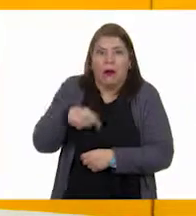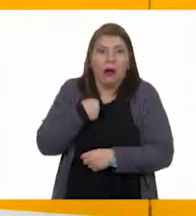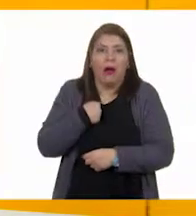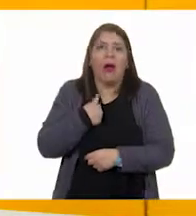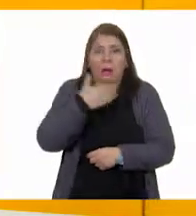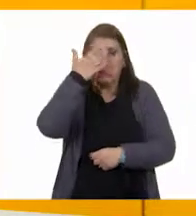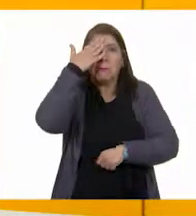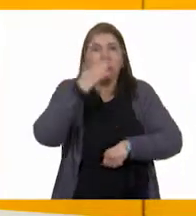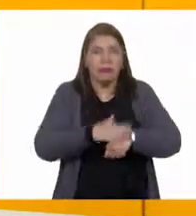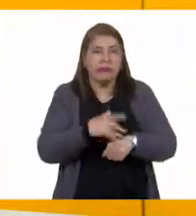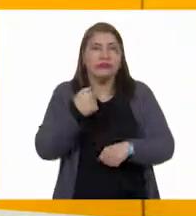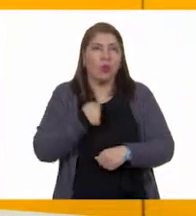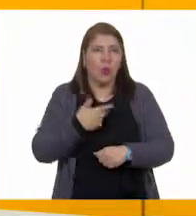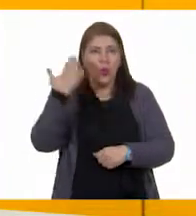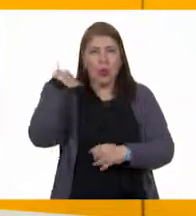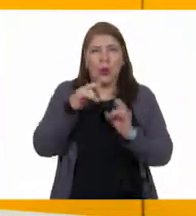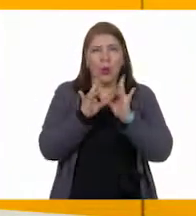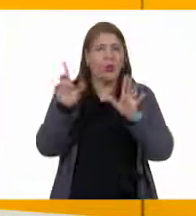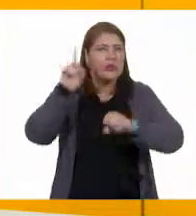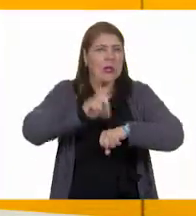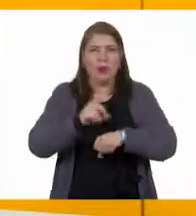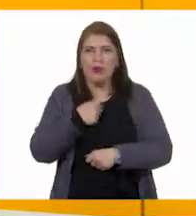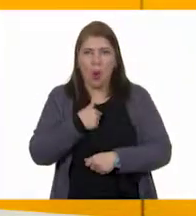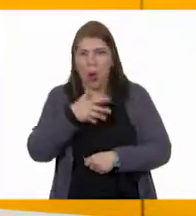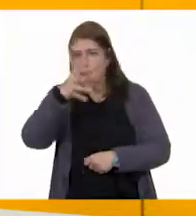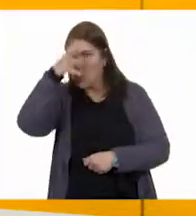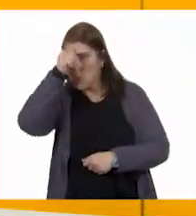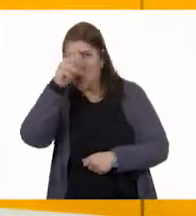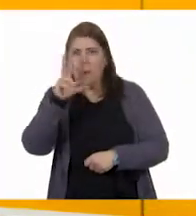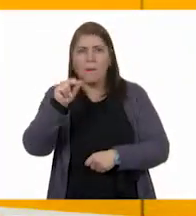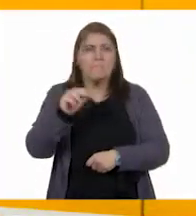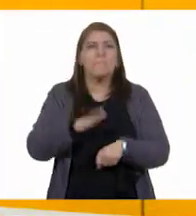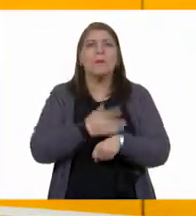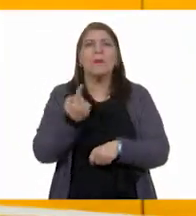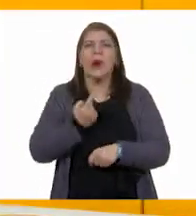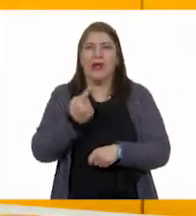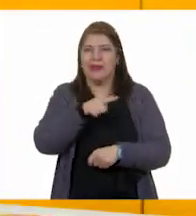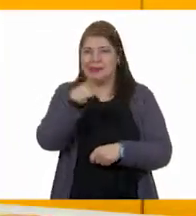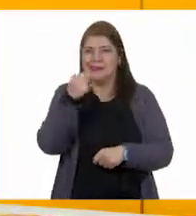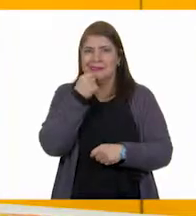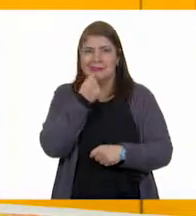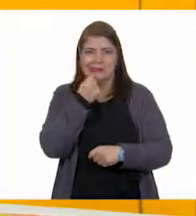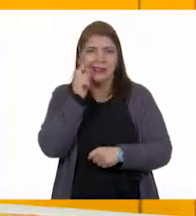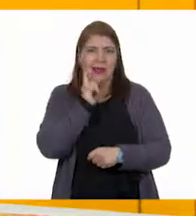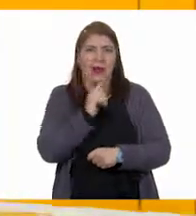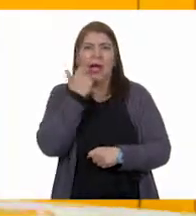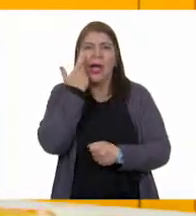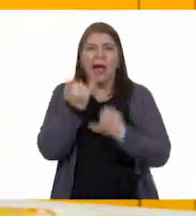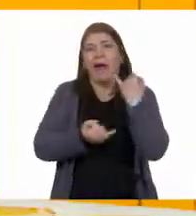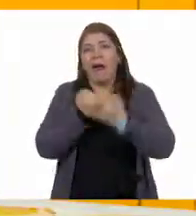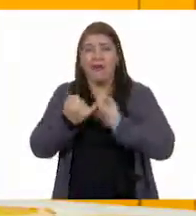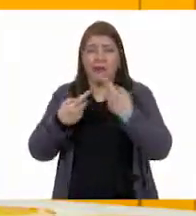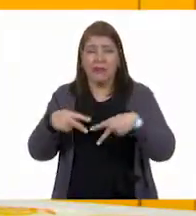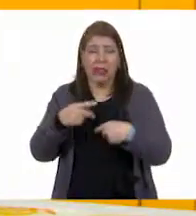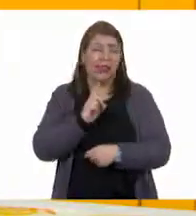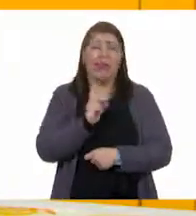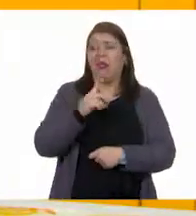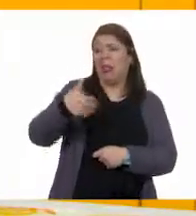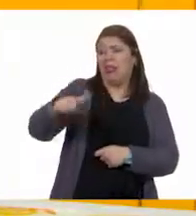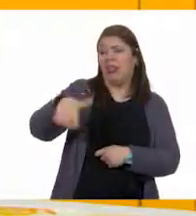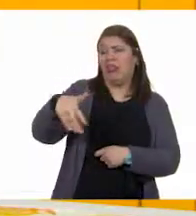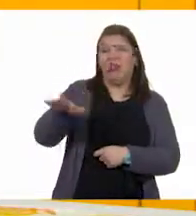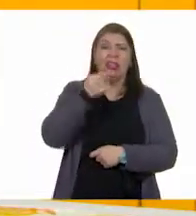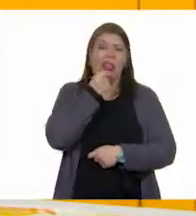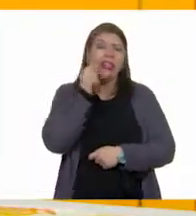acordé de un día que no nos poníamos de acuerdo porque nosotras las niñas queríamos jugar fútbol y los niños nos decían, ¡No, los niños no